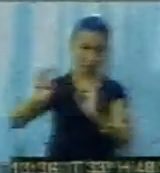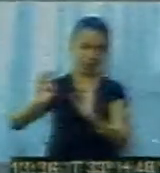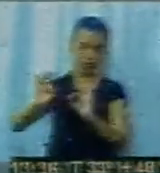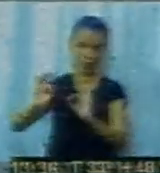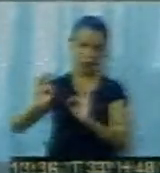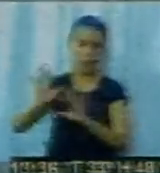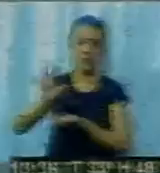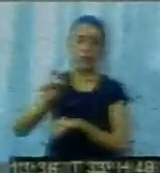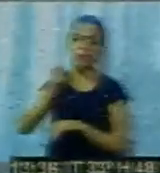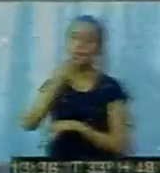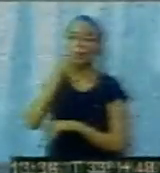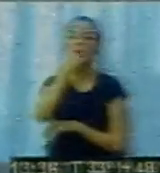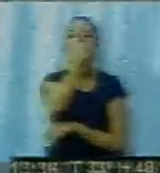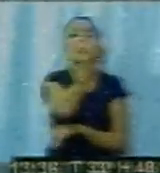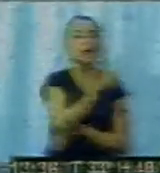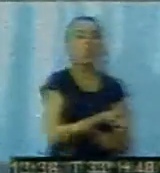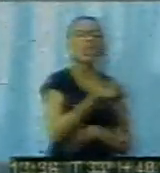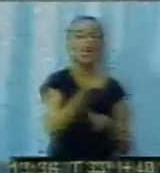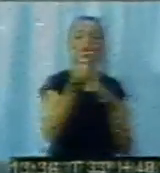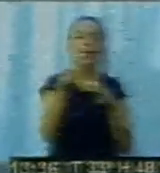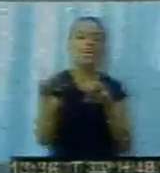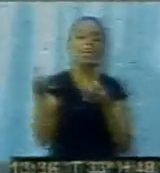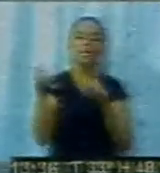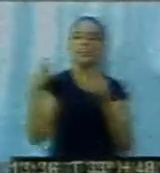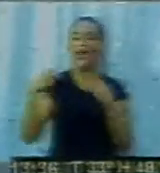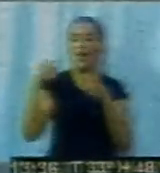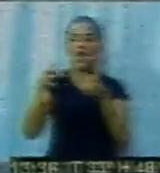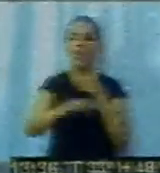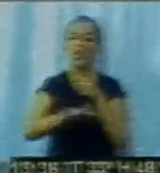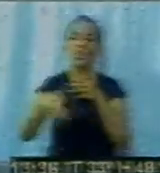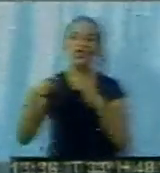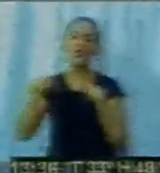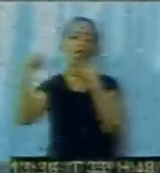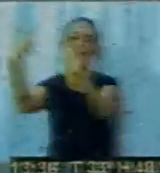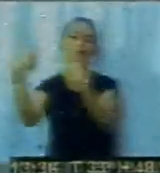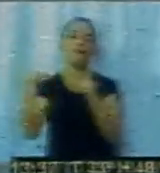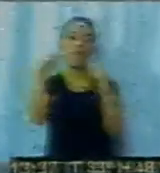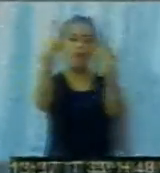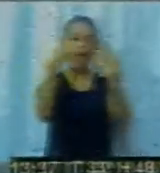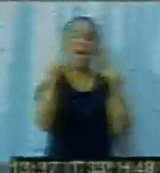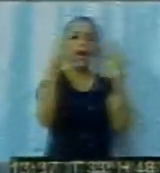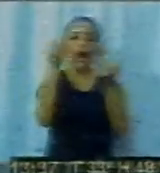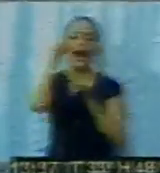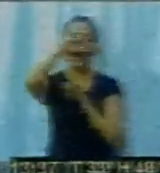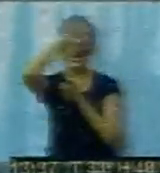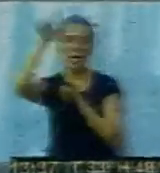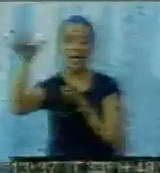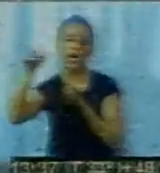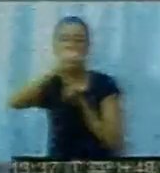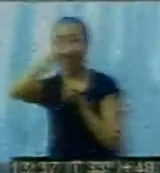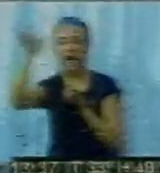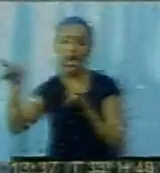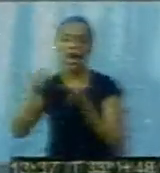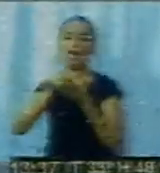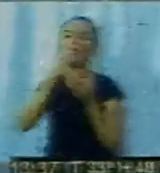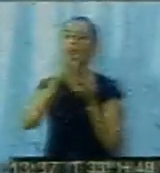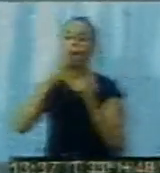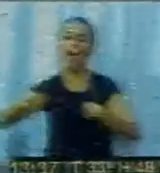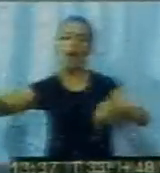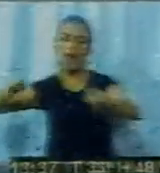que ya son tradicionales, donde los chicos realmente pasan un verano increíble? ¿Está en estudio eso?